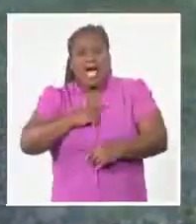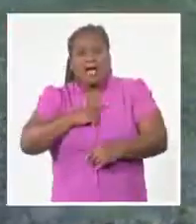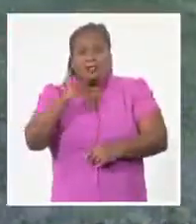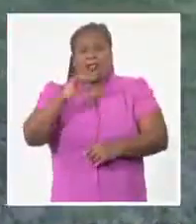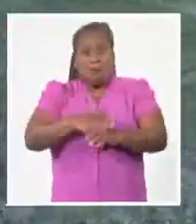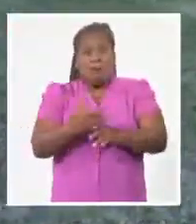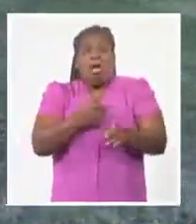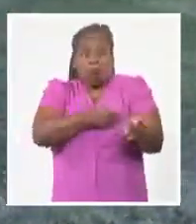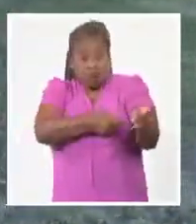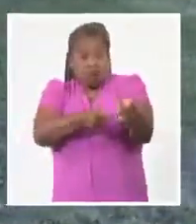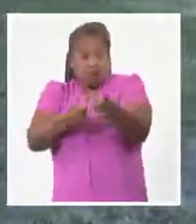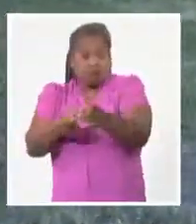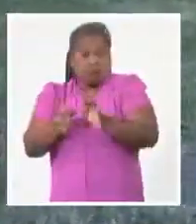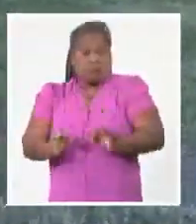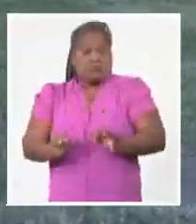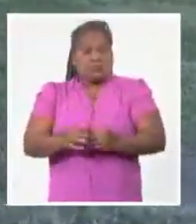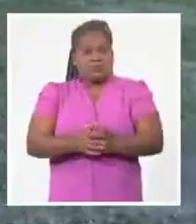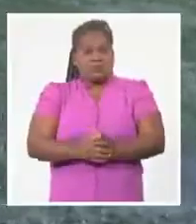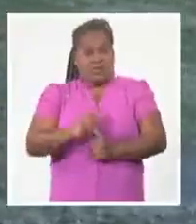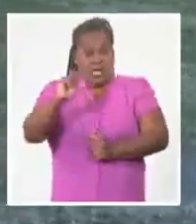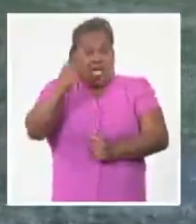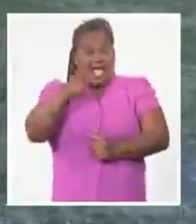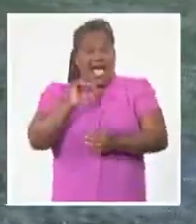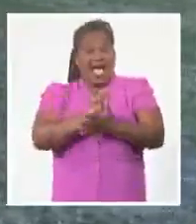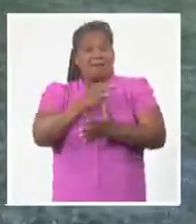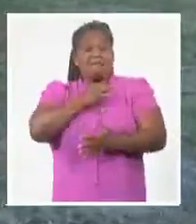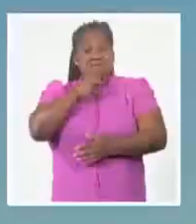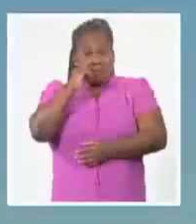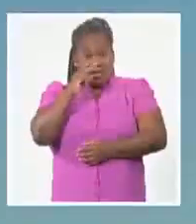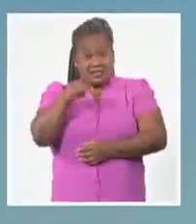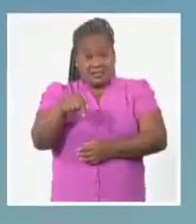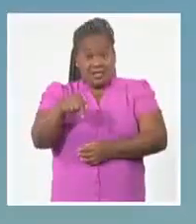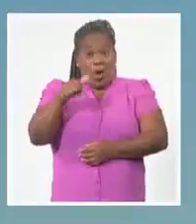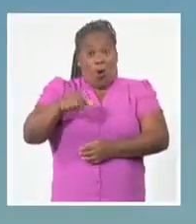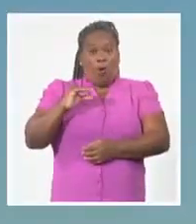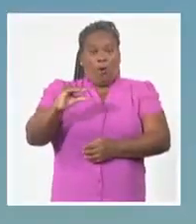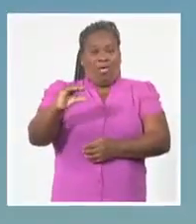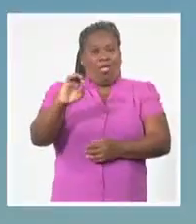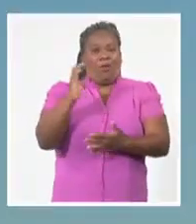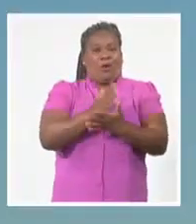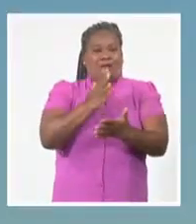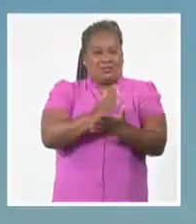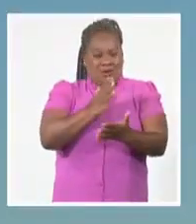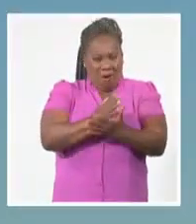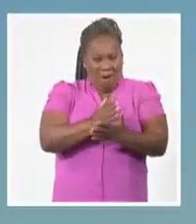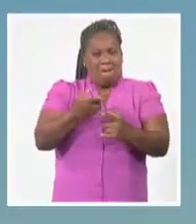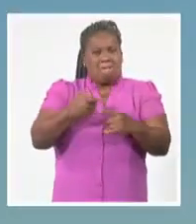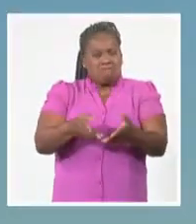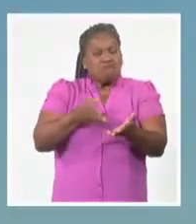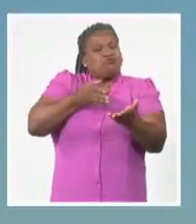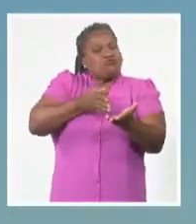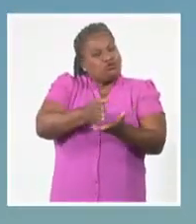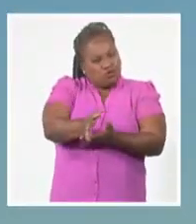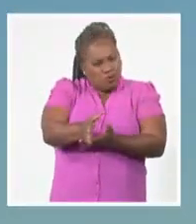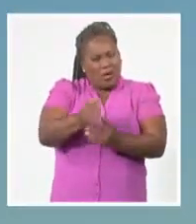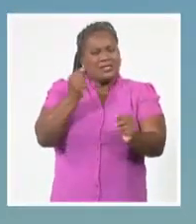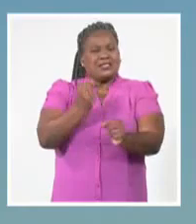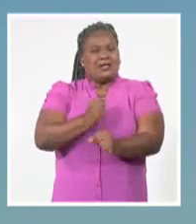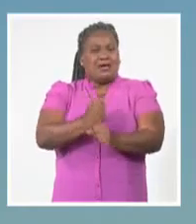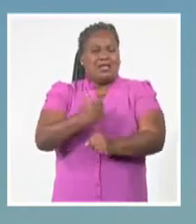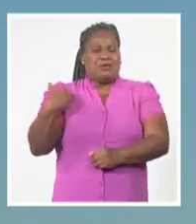lo fusilaron. Carmen Rosa es jubilada de educación, pero sigue brindando su aporte como